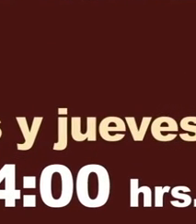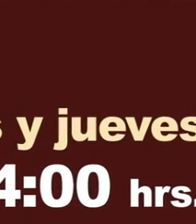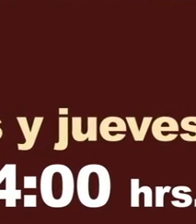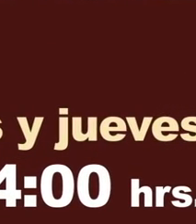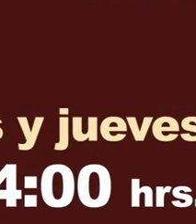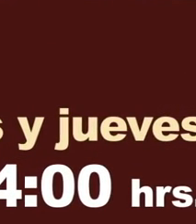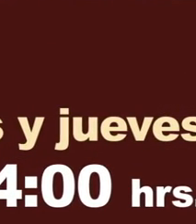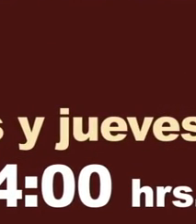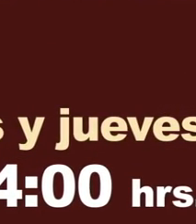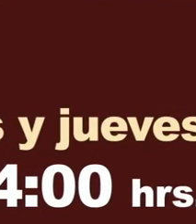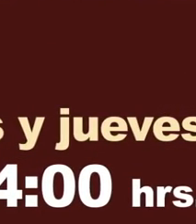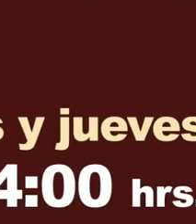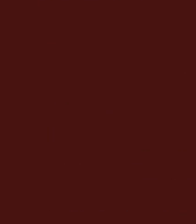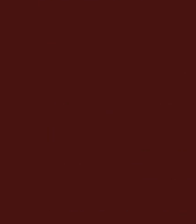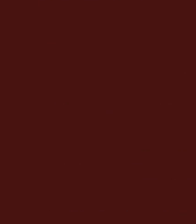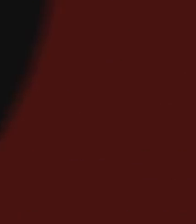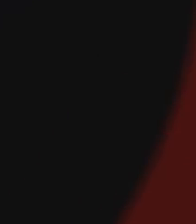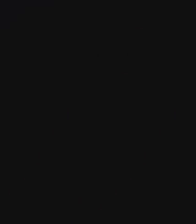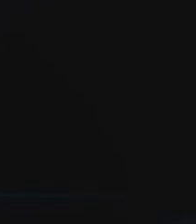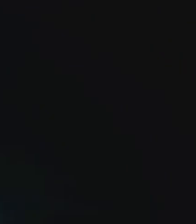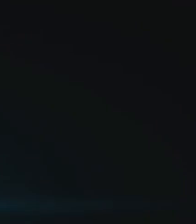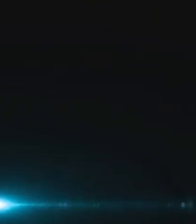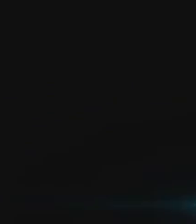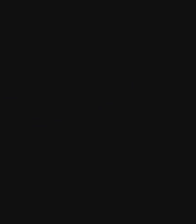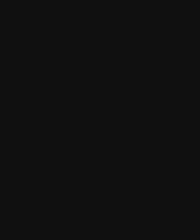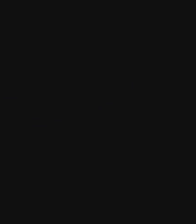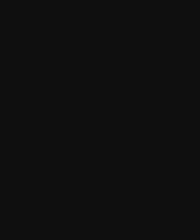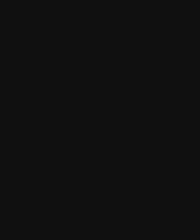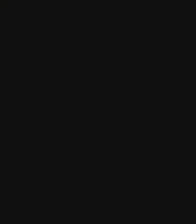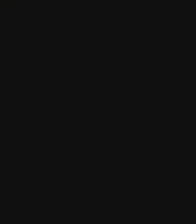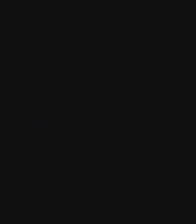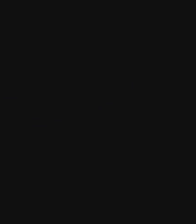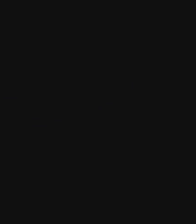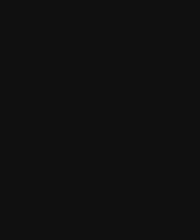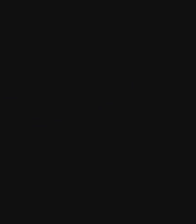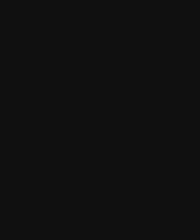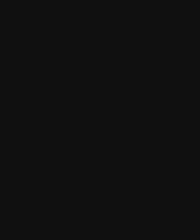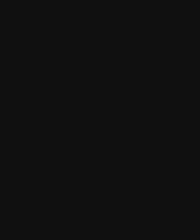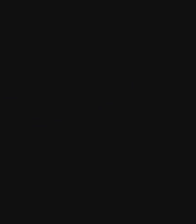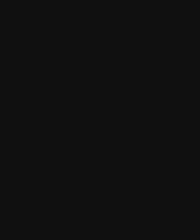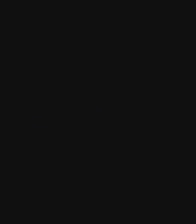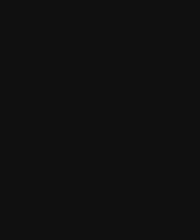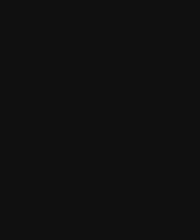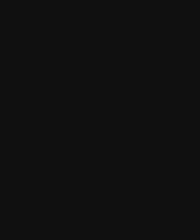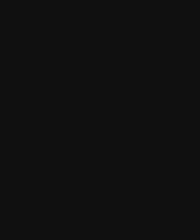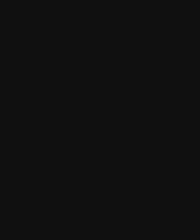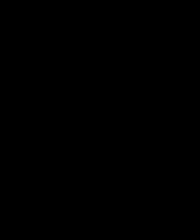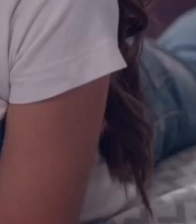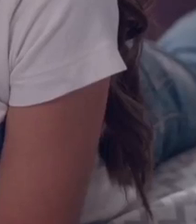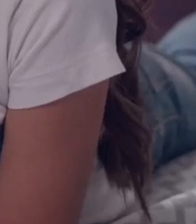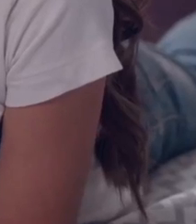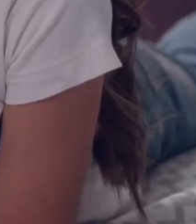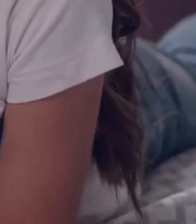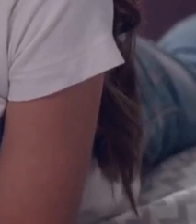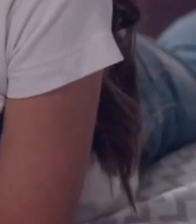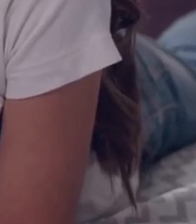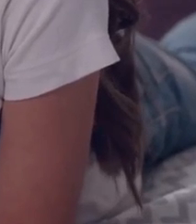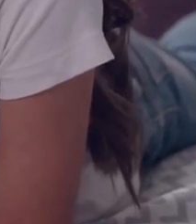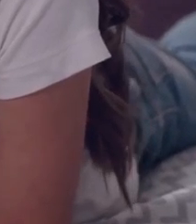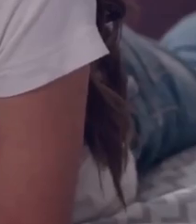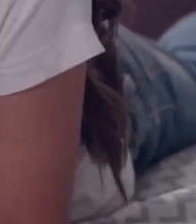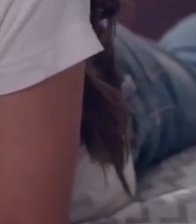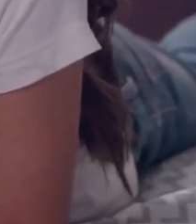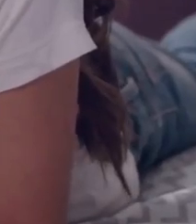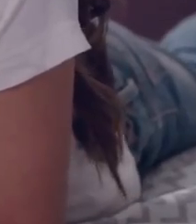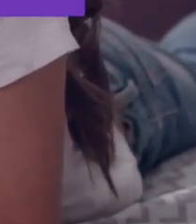14 horas por Capital 21. Salva vidas, quédate en casa. Quédate en